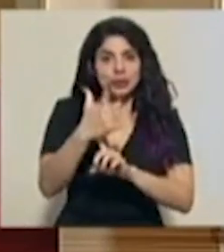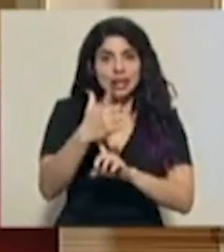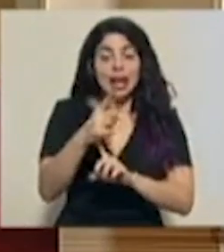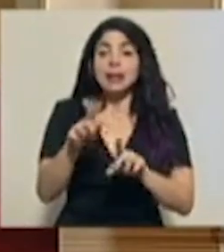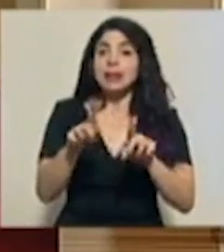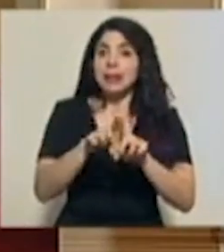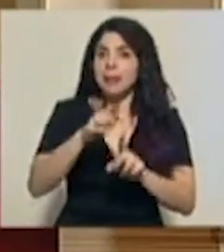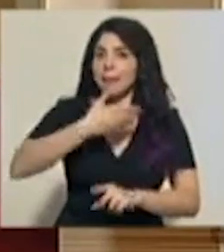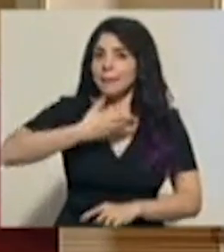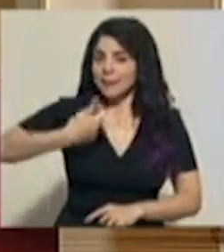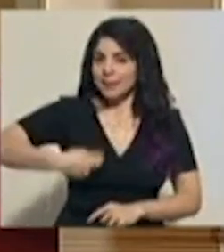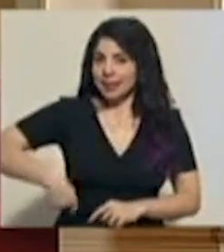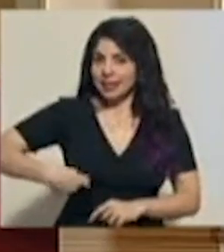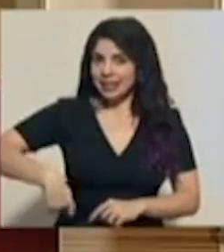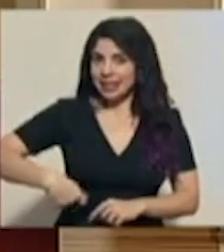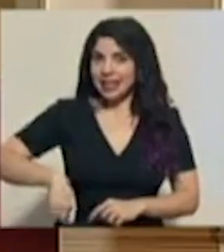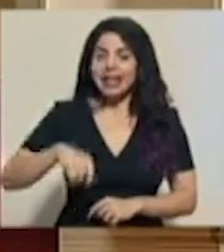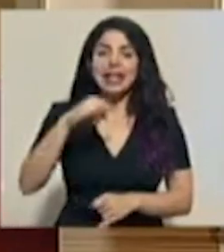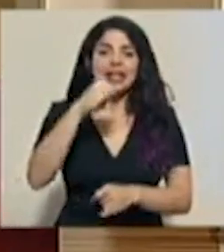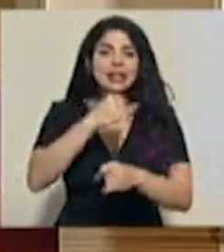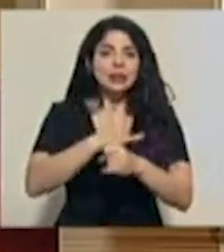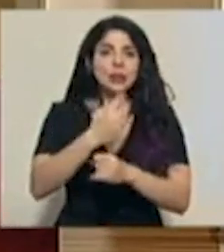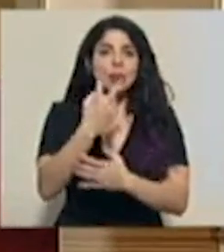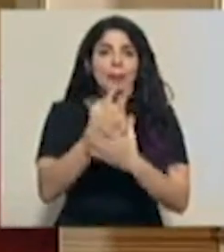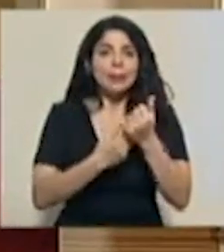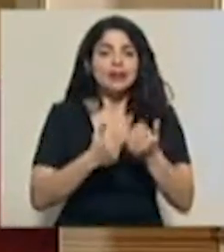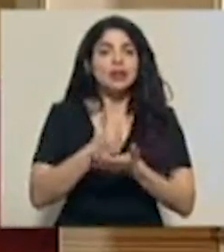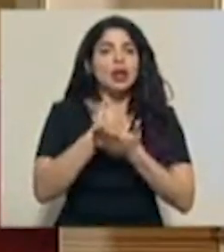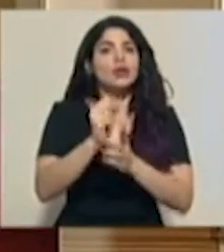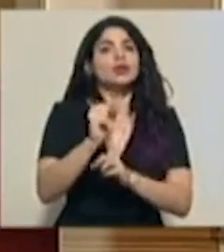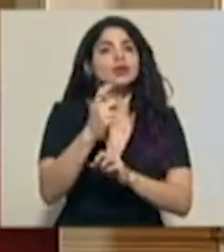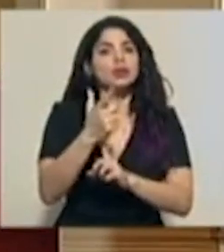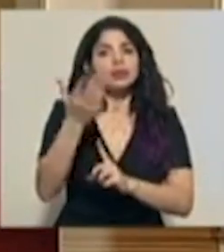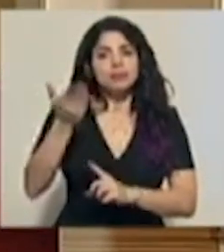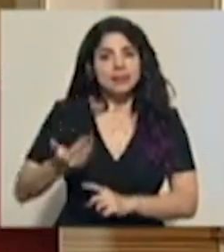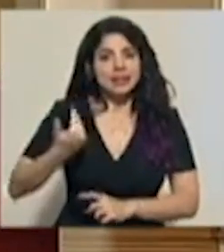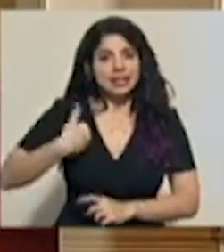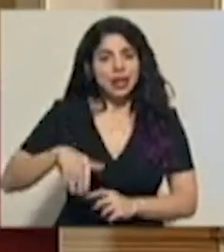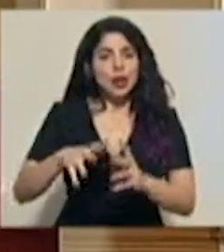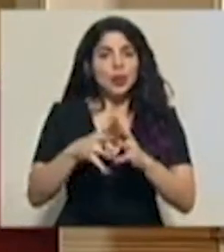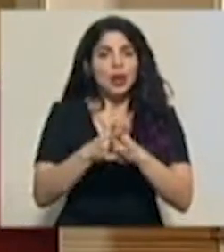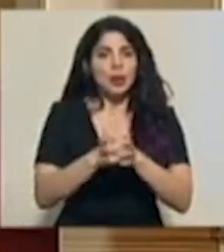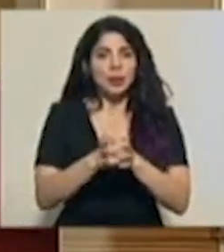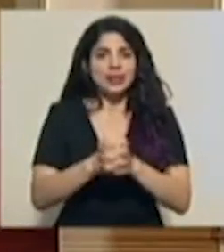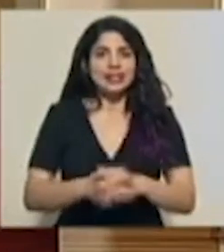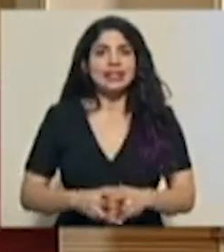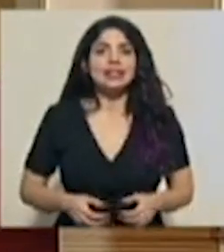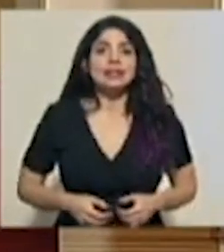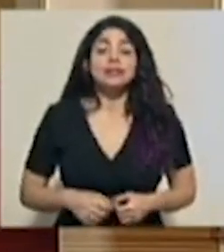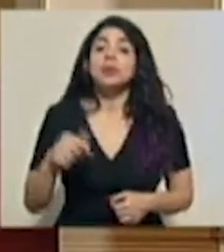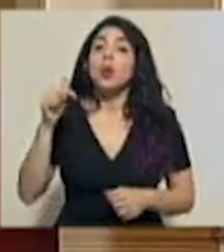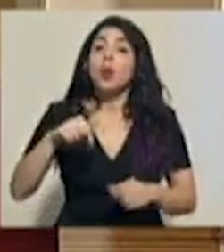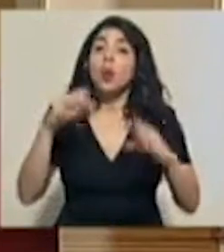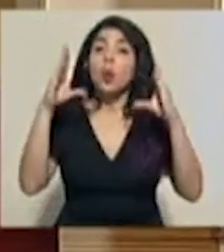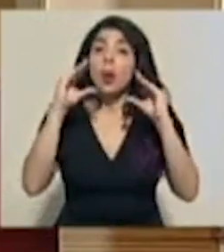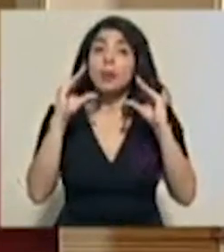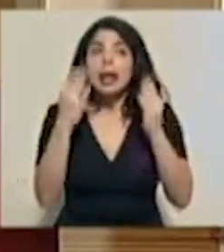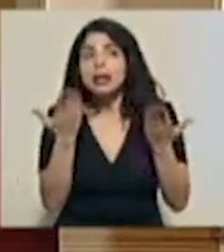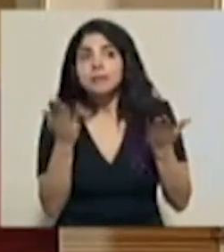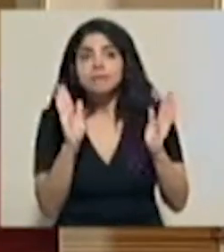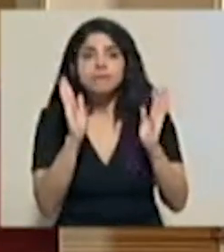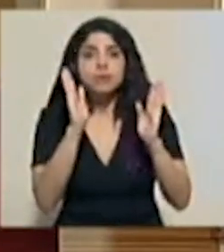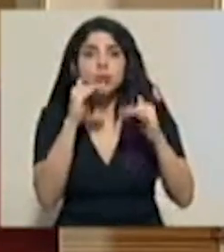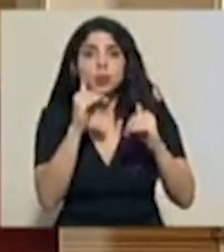Presidente Ejecutivo del Instituto Mixto de Ayudas Sociales, el señor Juan Luis Bermúdez. Esta tarde no contamos